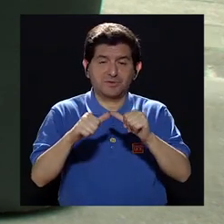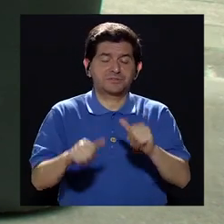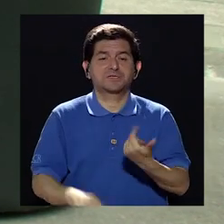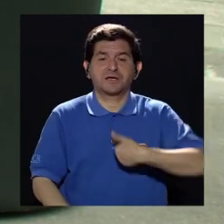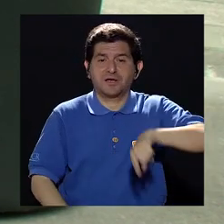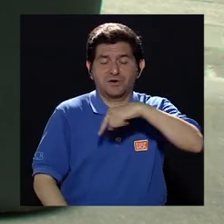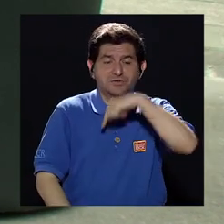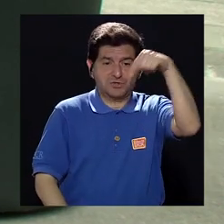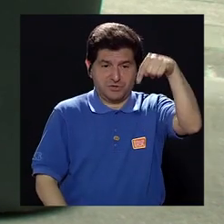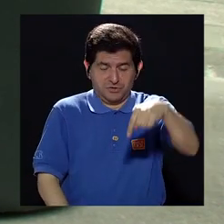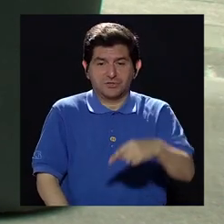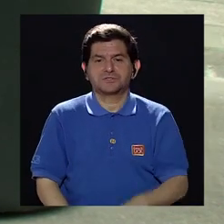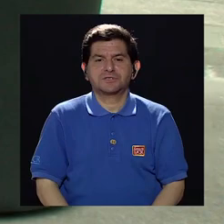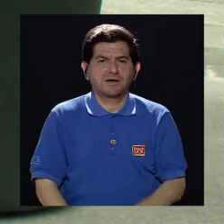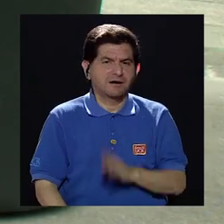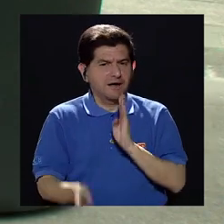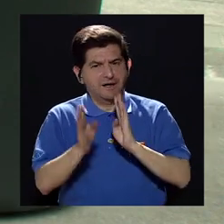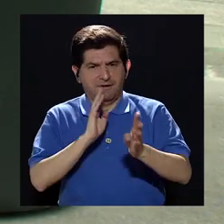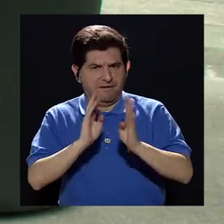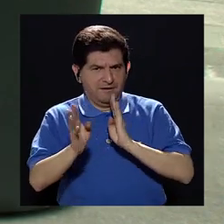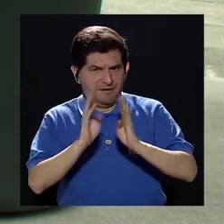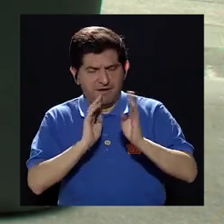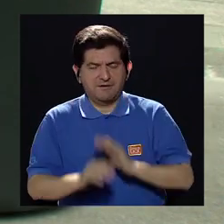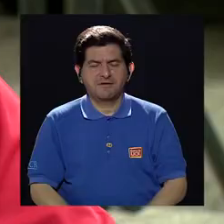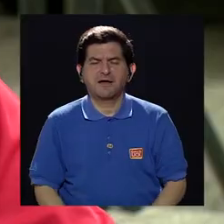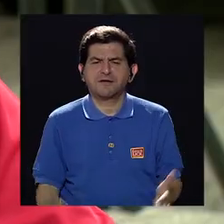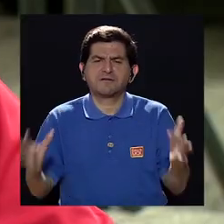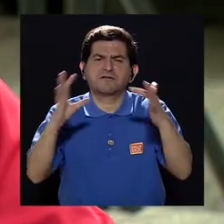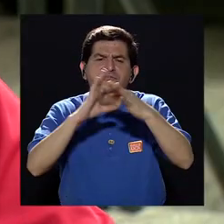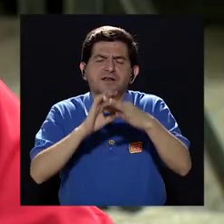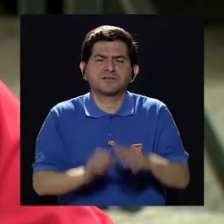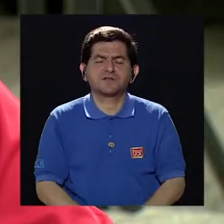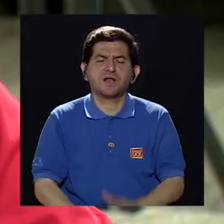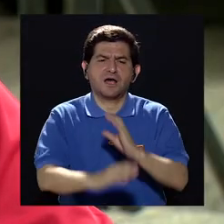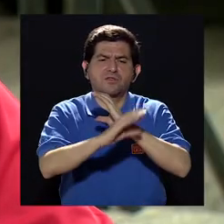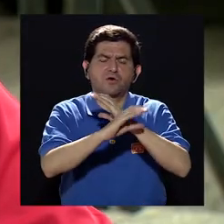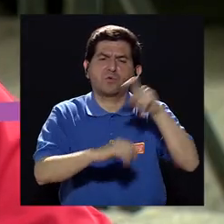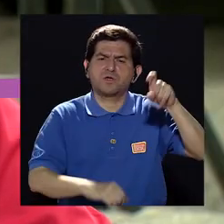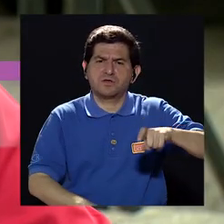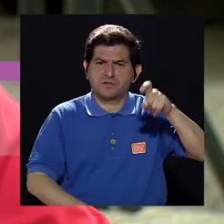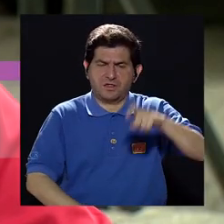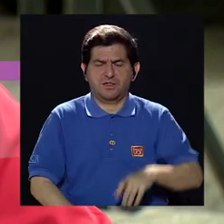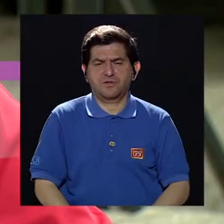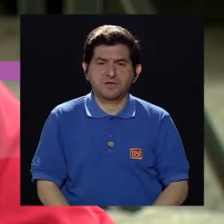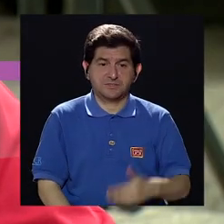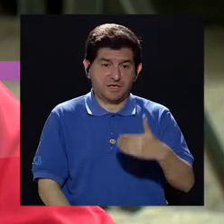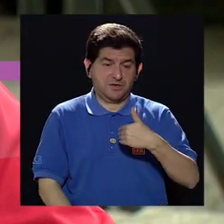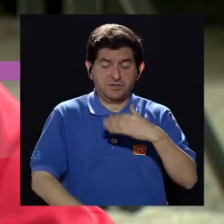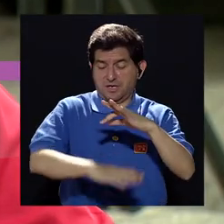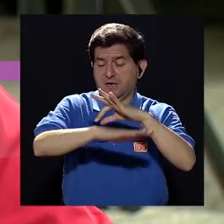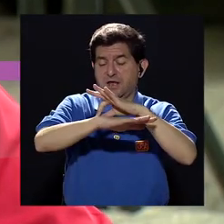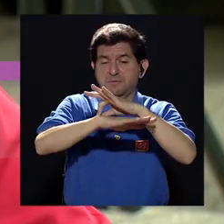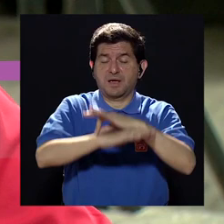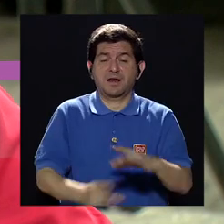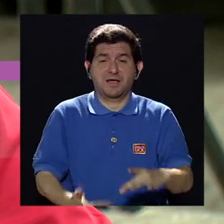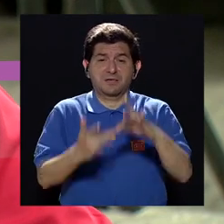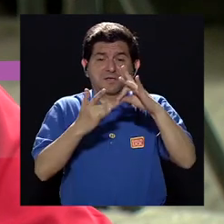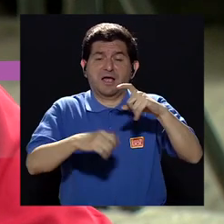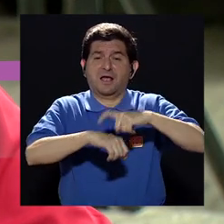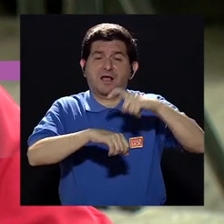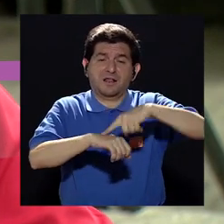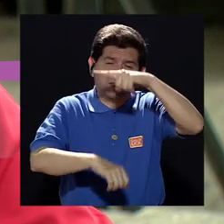conversando acerca de los cuidados que debemos de tener para nuestra piel,